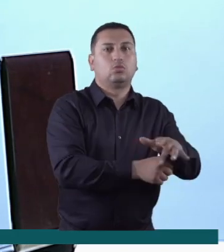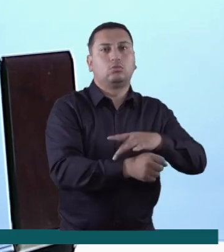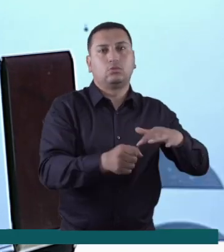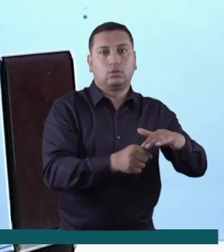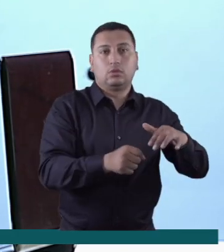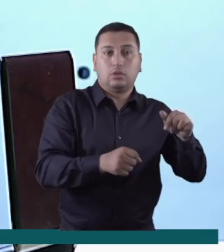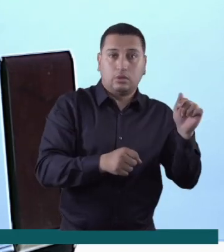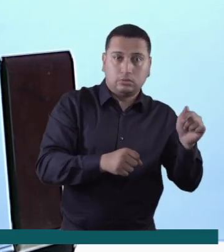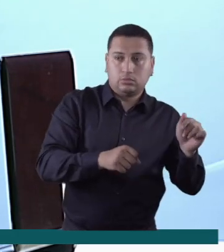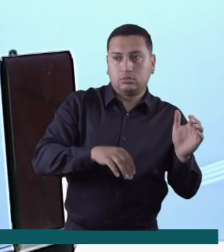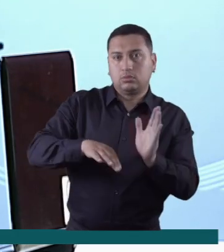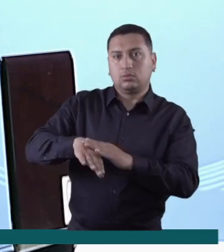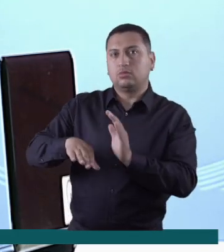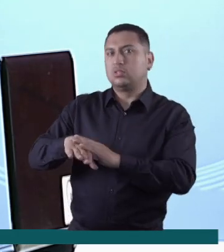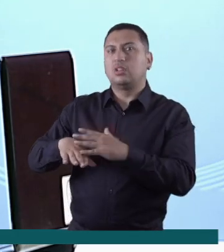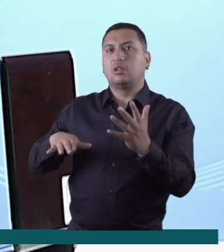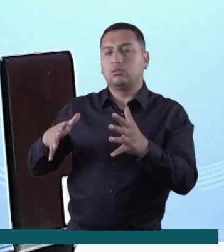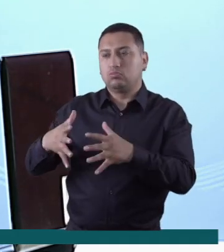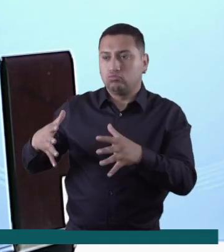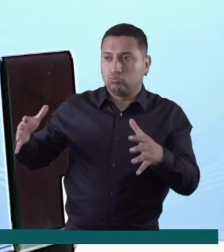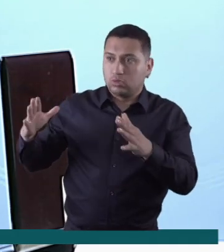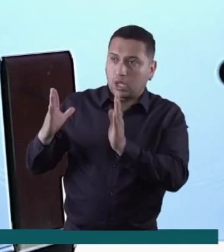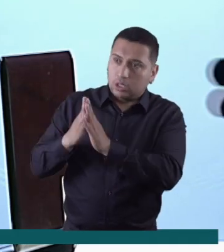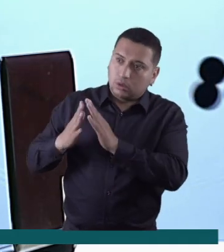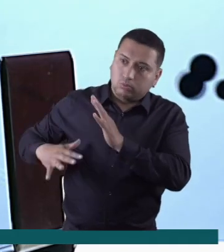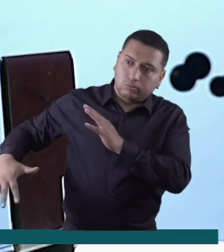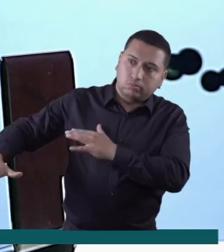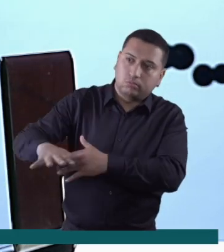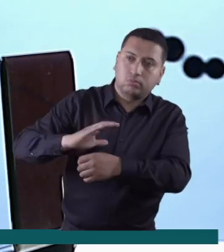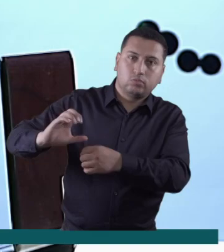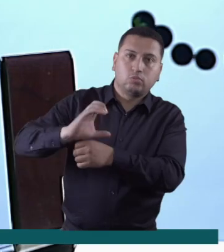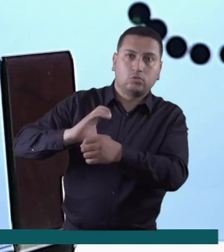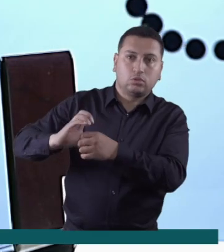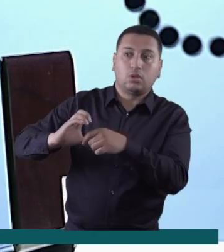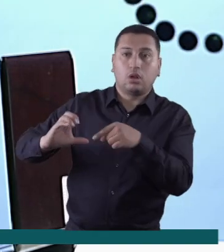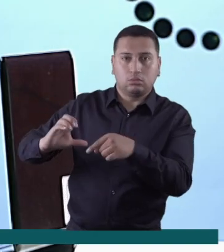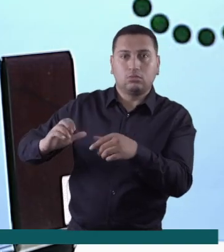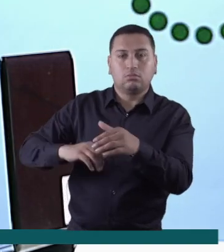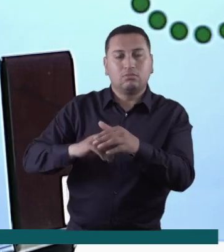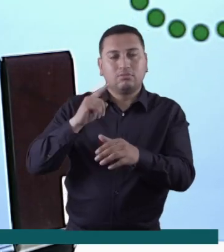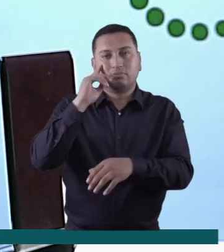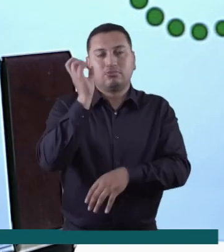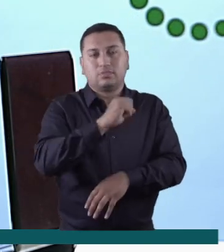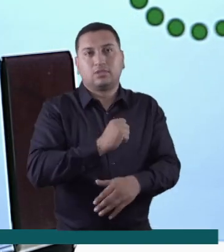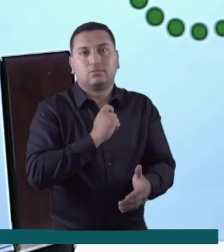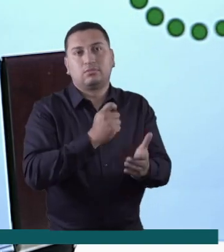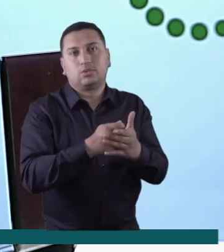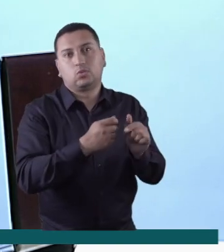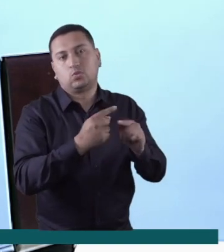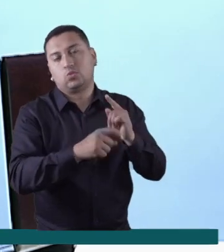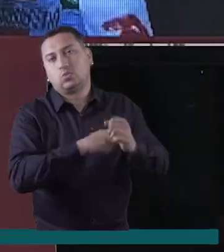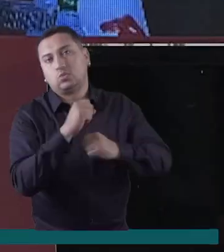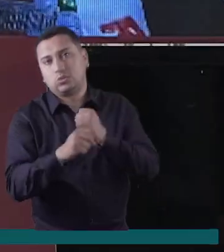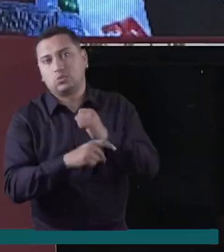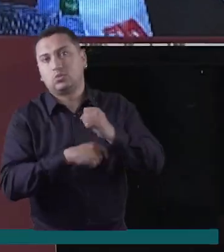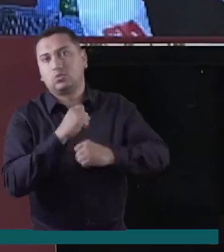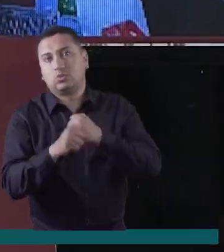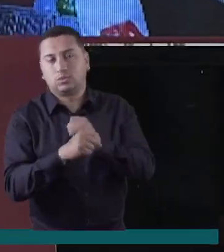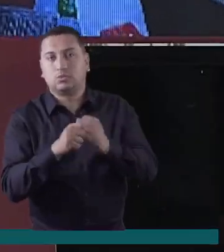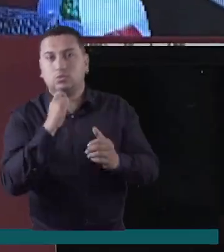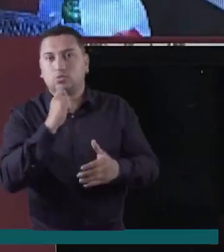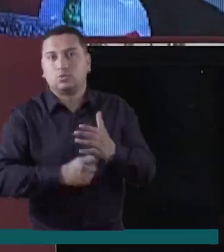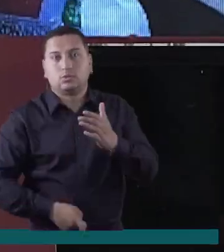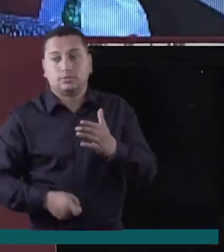información más precisa sobre el crecimiento de la región. Este proceso se ve reflejado en el cobro del impuesto predial. Los